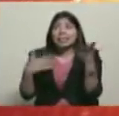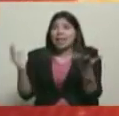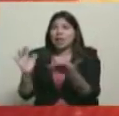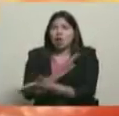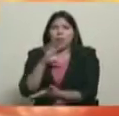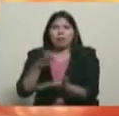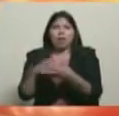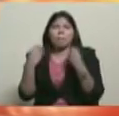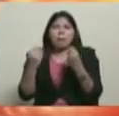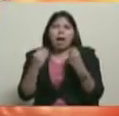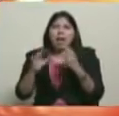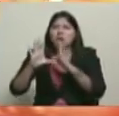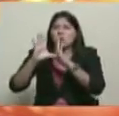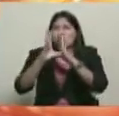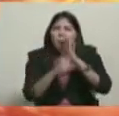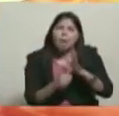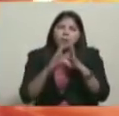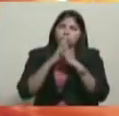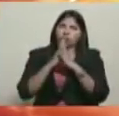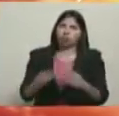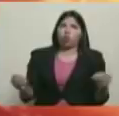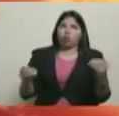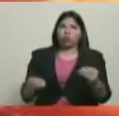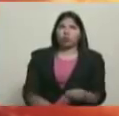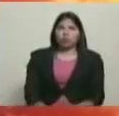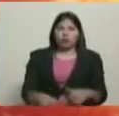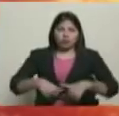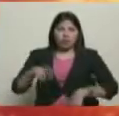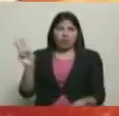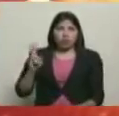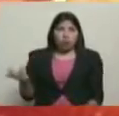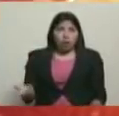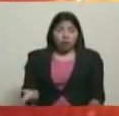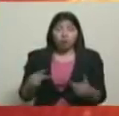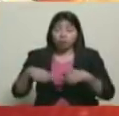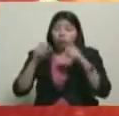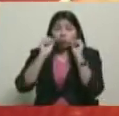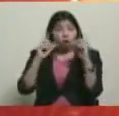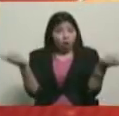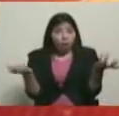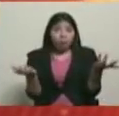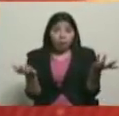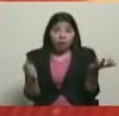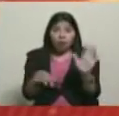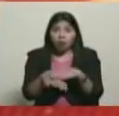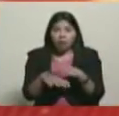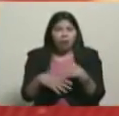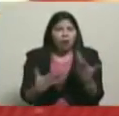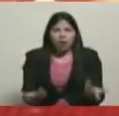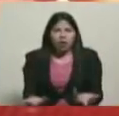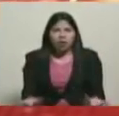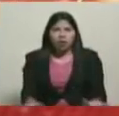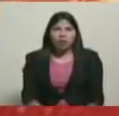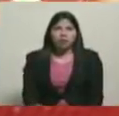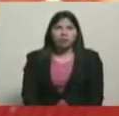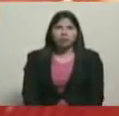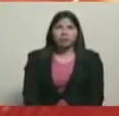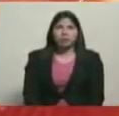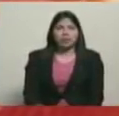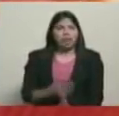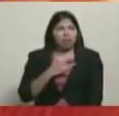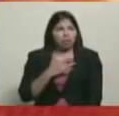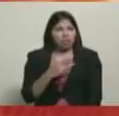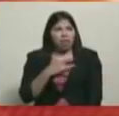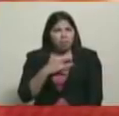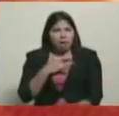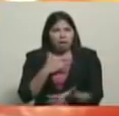robarse lo que es de todos los venezolanos y las venezolanas. Es impresionante desde el punto de vista de sentimiento,